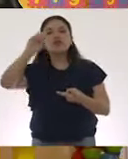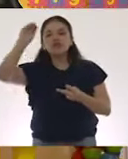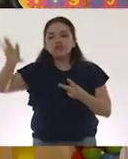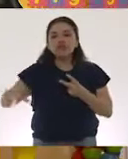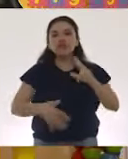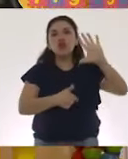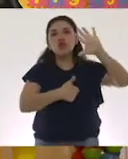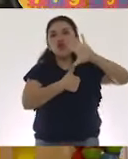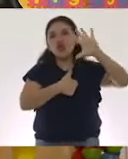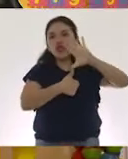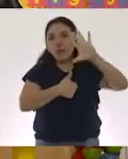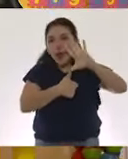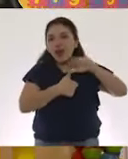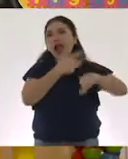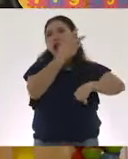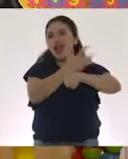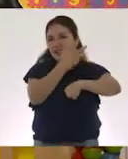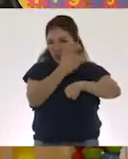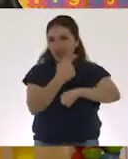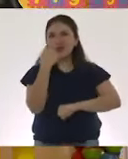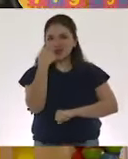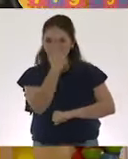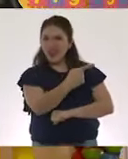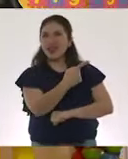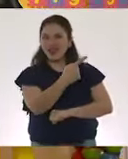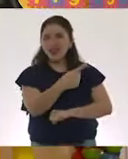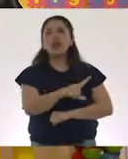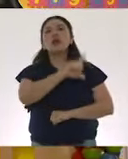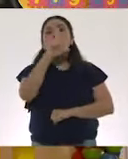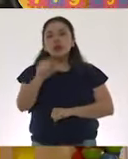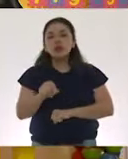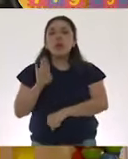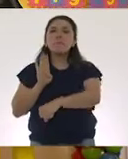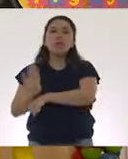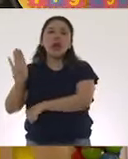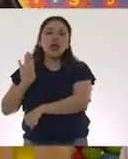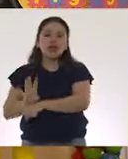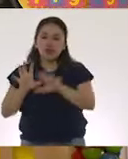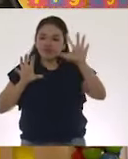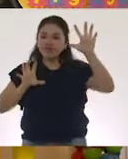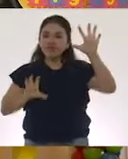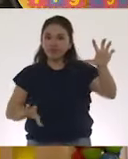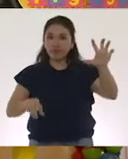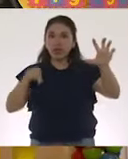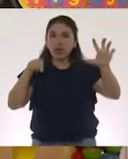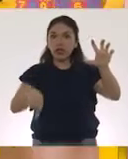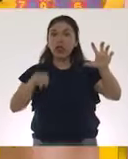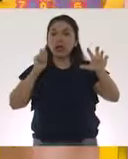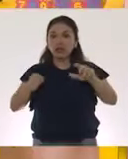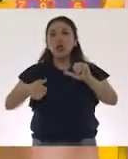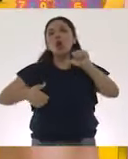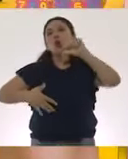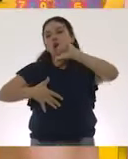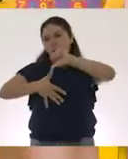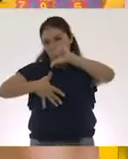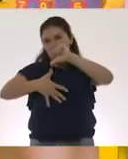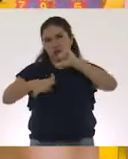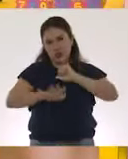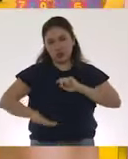Norteamérica, Estados Unidos específicamente y hacia Brasil, que estamos hablando de América del Sur.